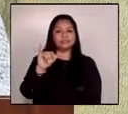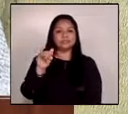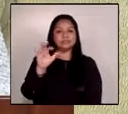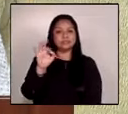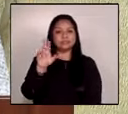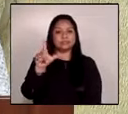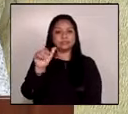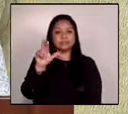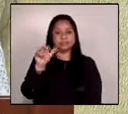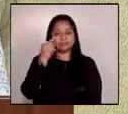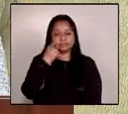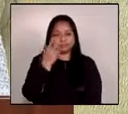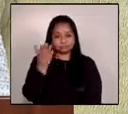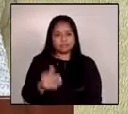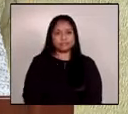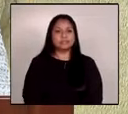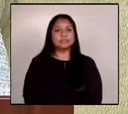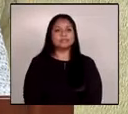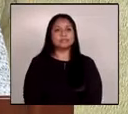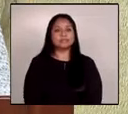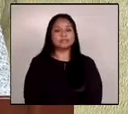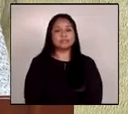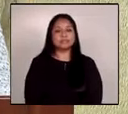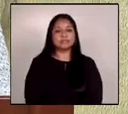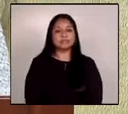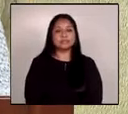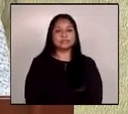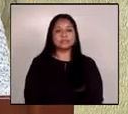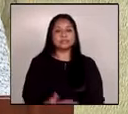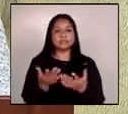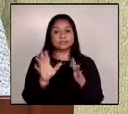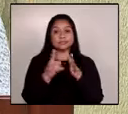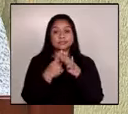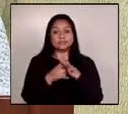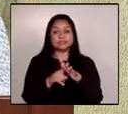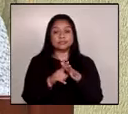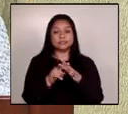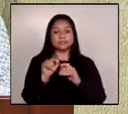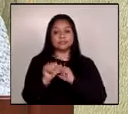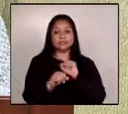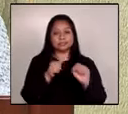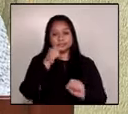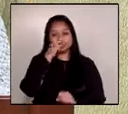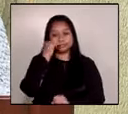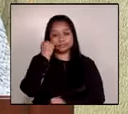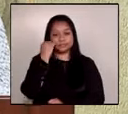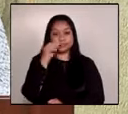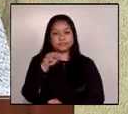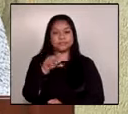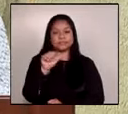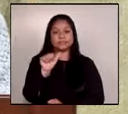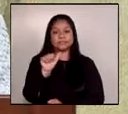muchas gracias muy buenos días a todos y todas comenzamos con Fátima Najarro de Prensa Libre